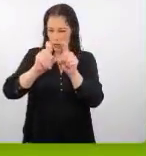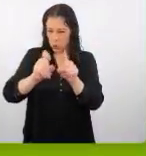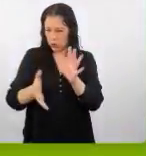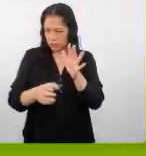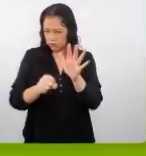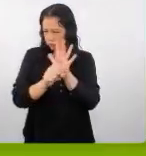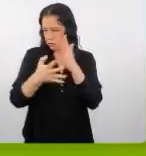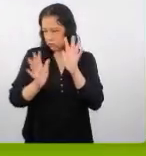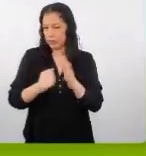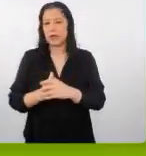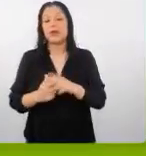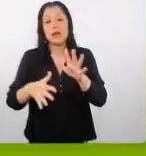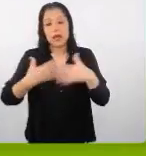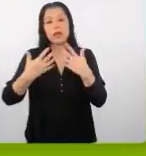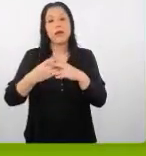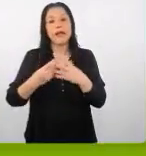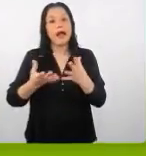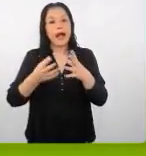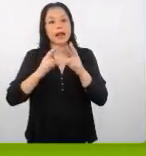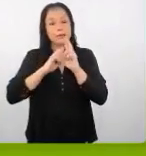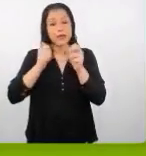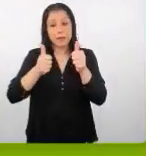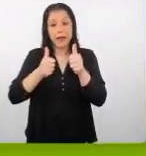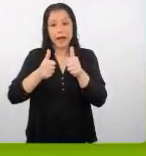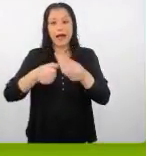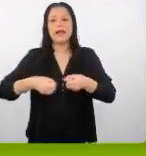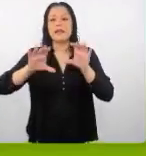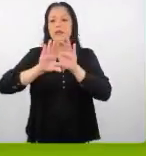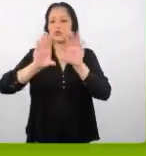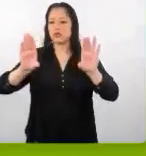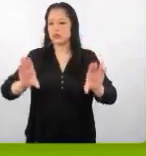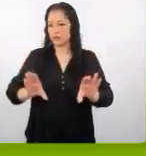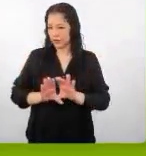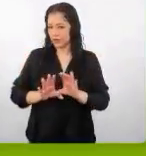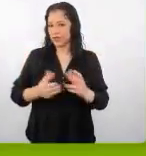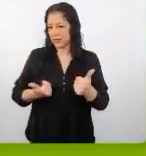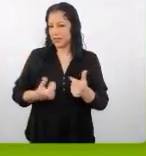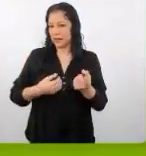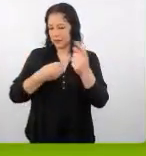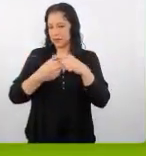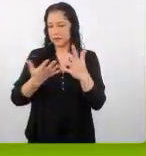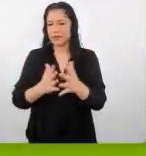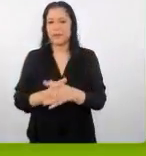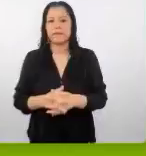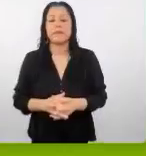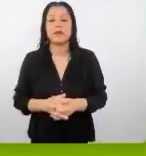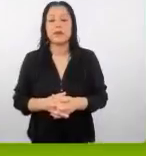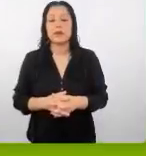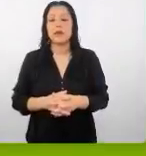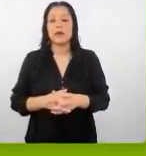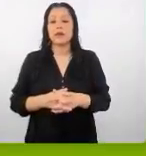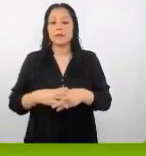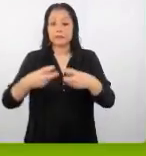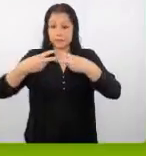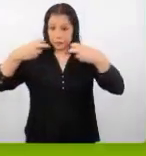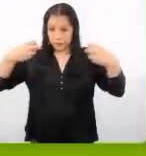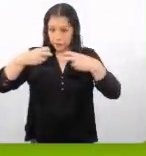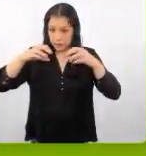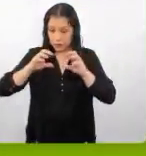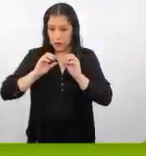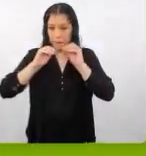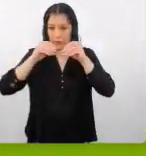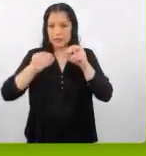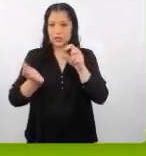menos para que así puedan obtener su constancia de participación arriba del chat está el link